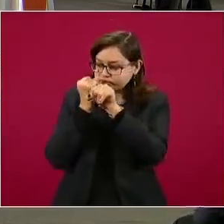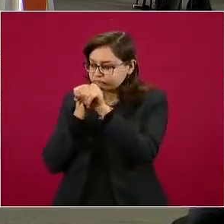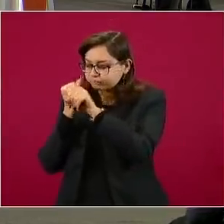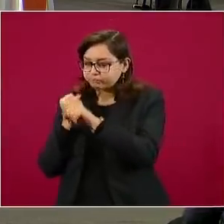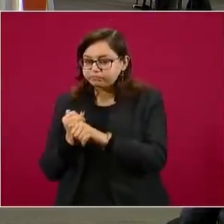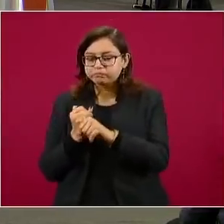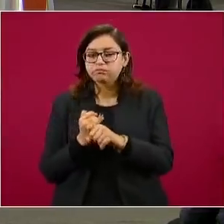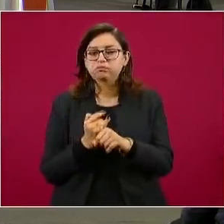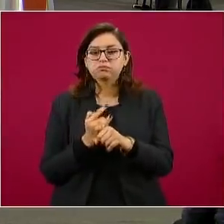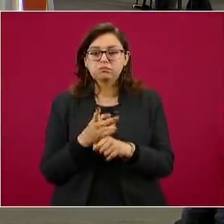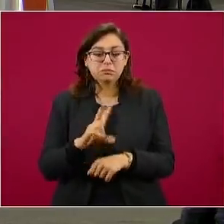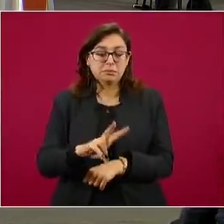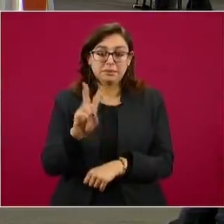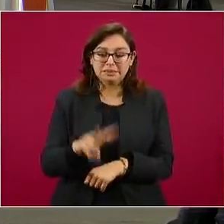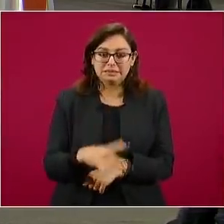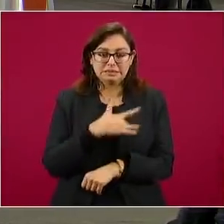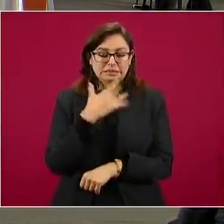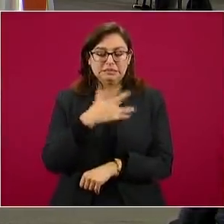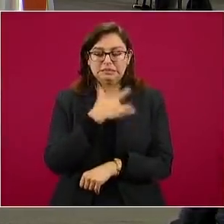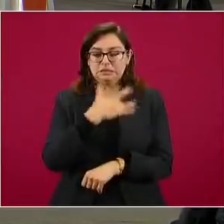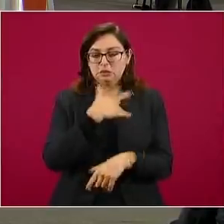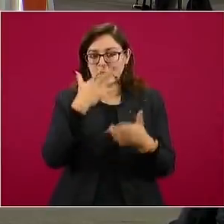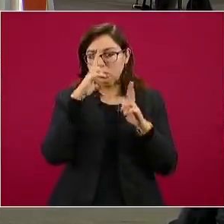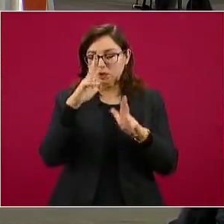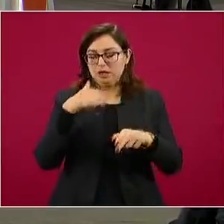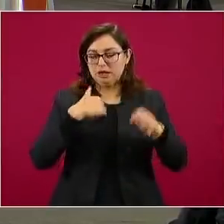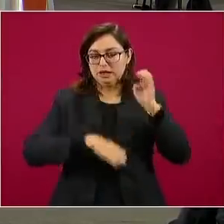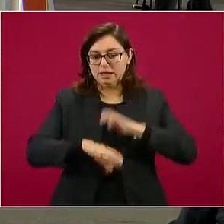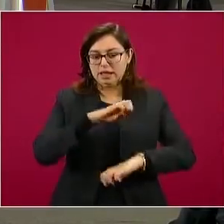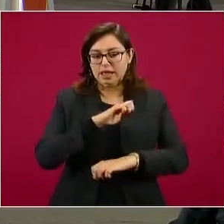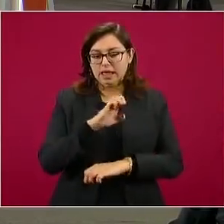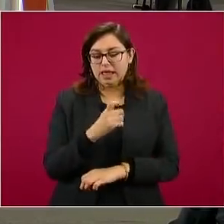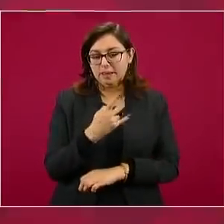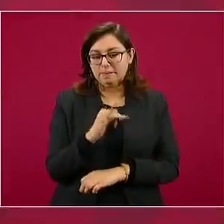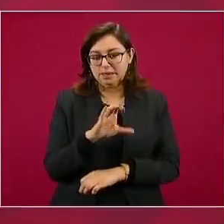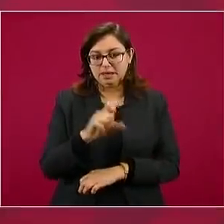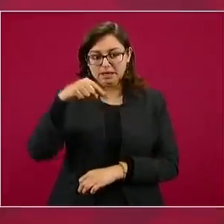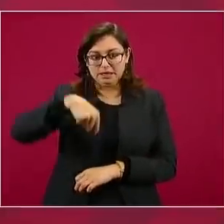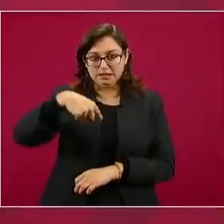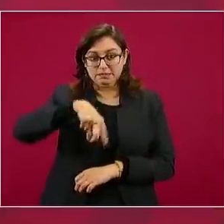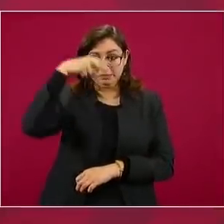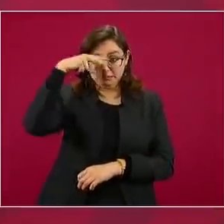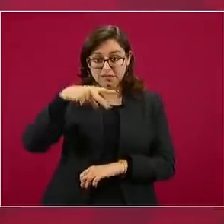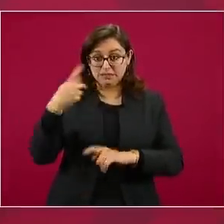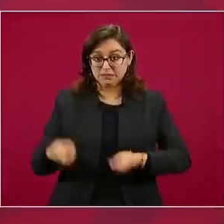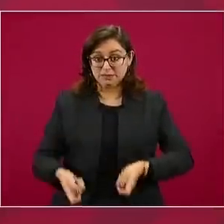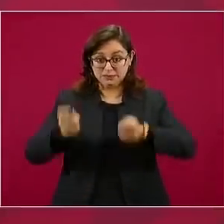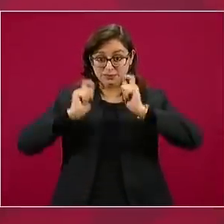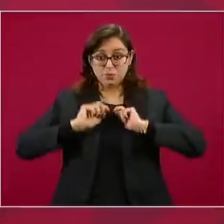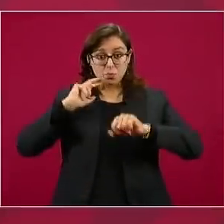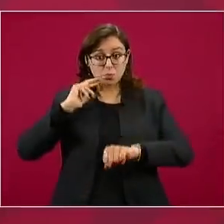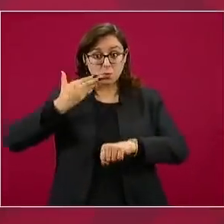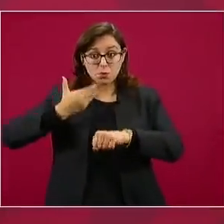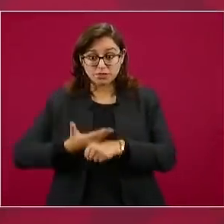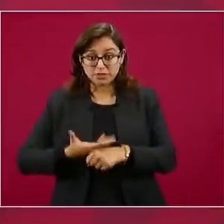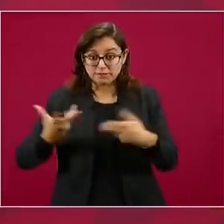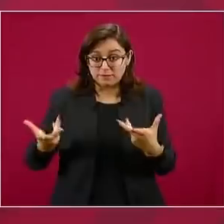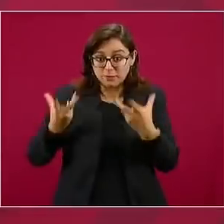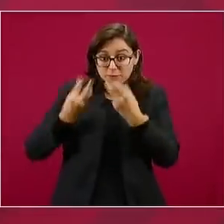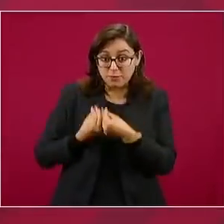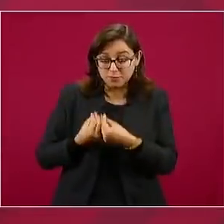honor para Epic Research, siendo una CRO mexicana, conducir e implementar un estudio